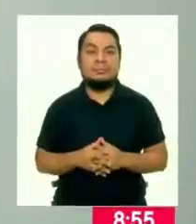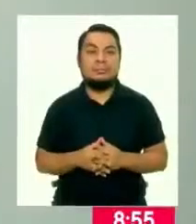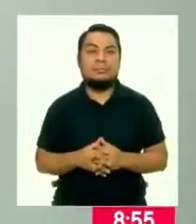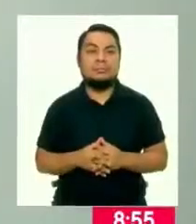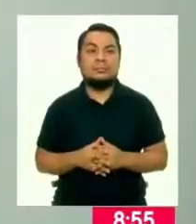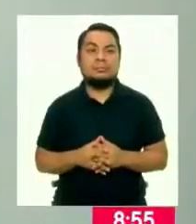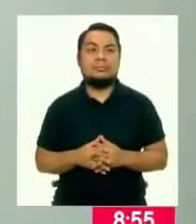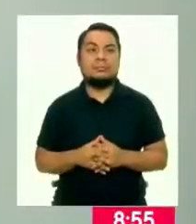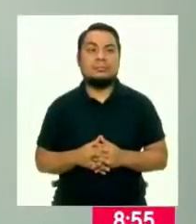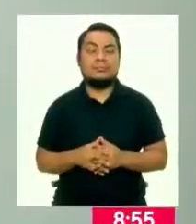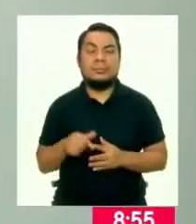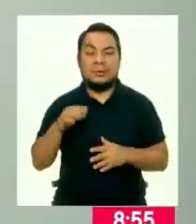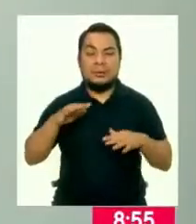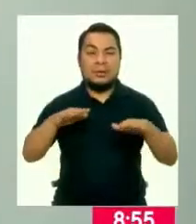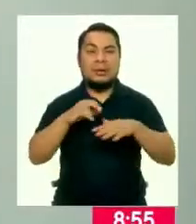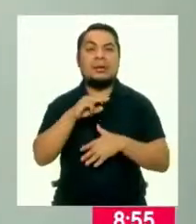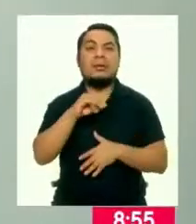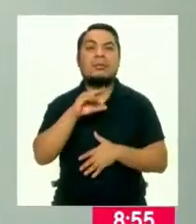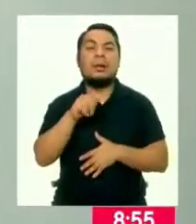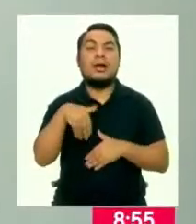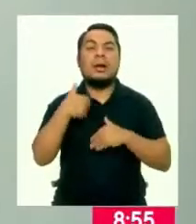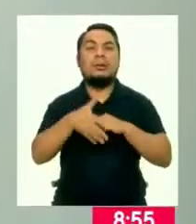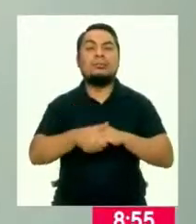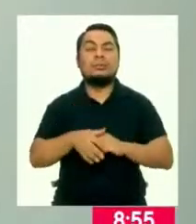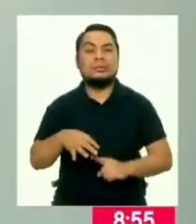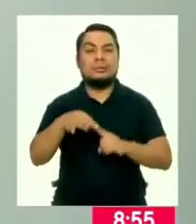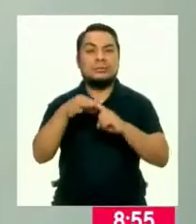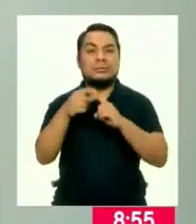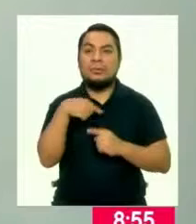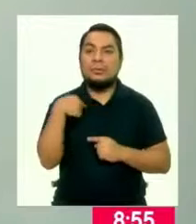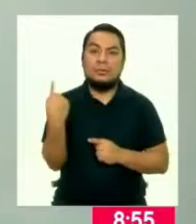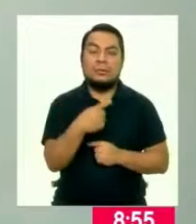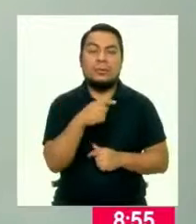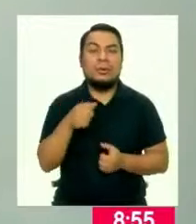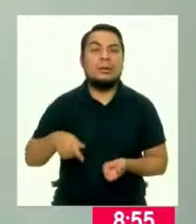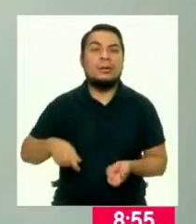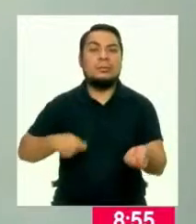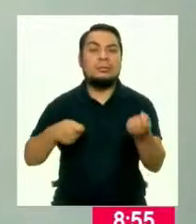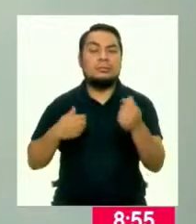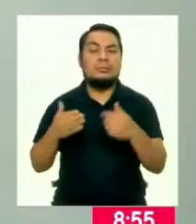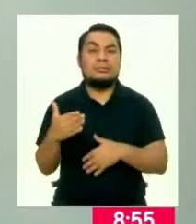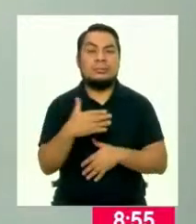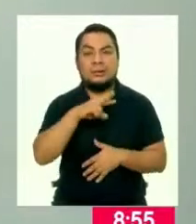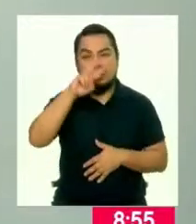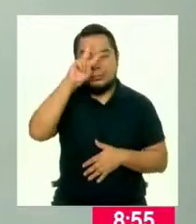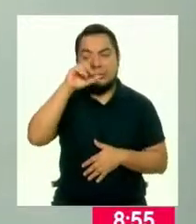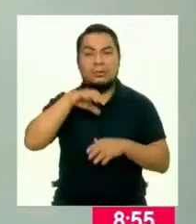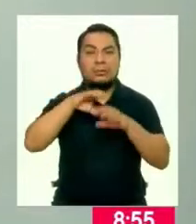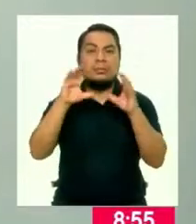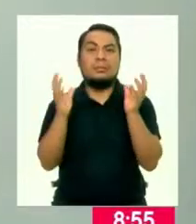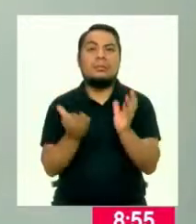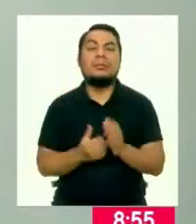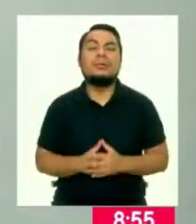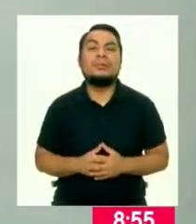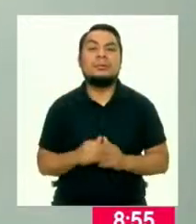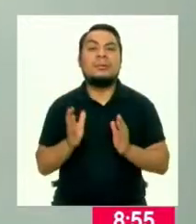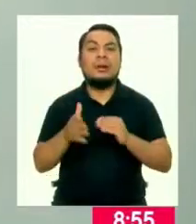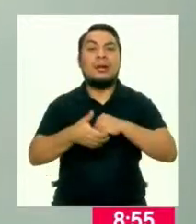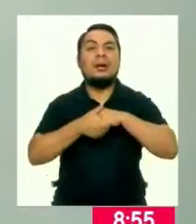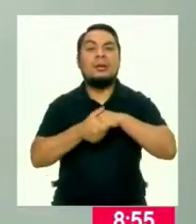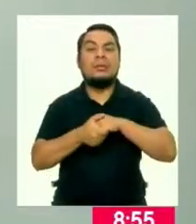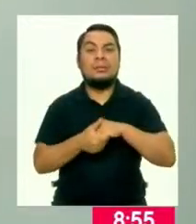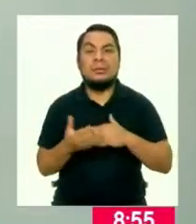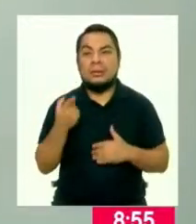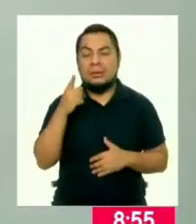Desde Cabo Blanco, un saludo muy especial para todos los pescadores del Perú y del mundo. Saludo